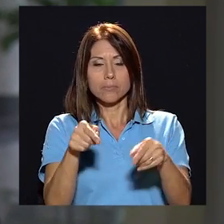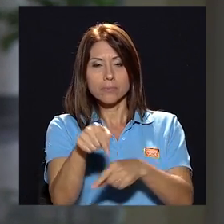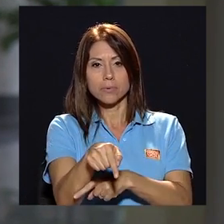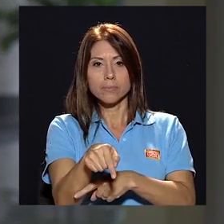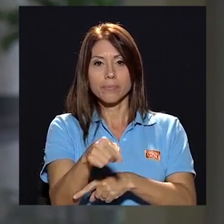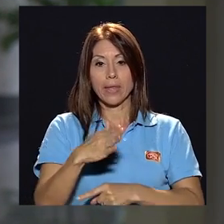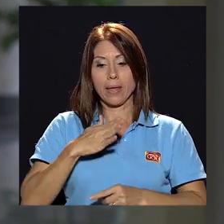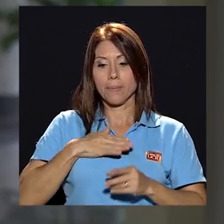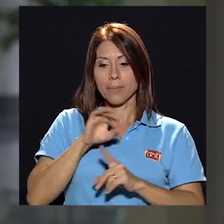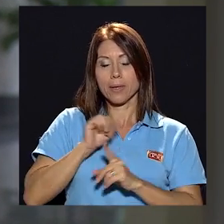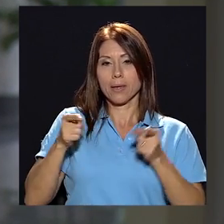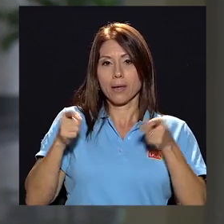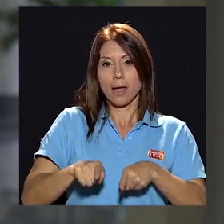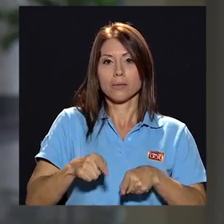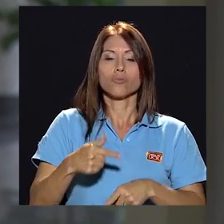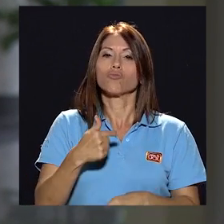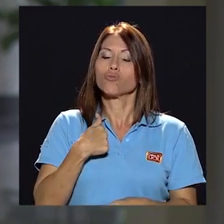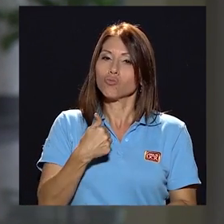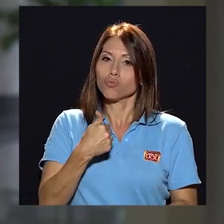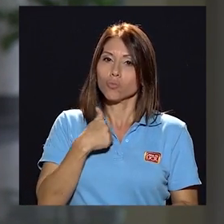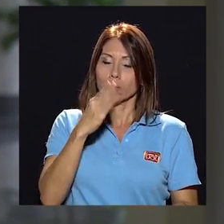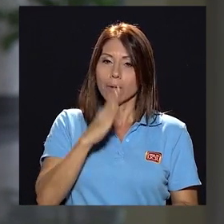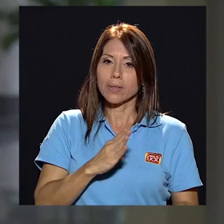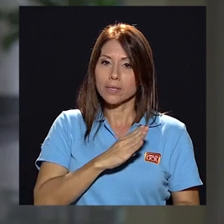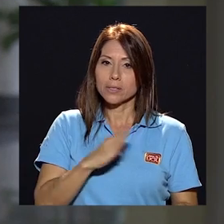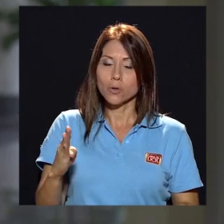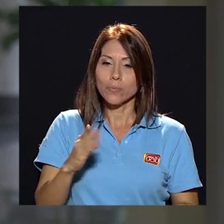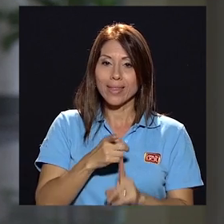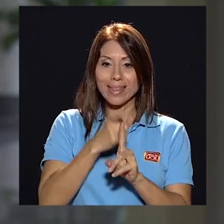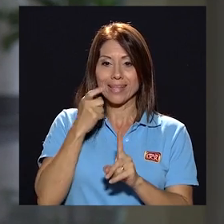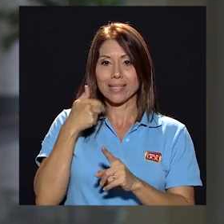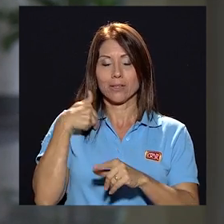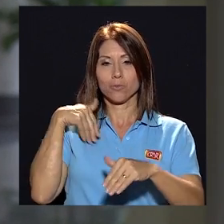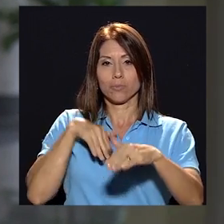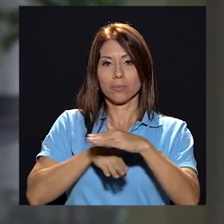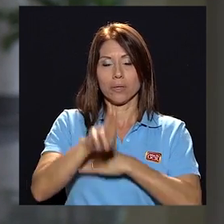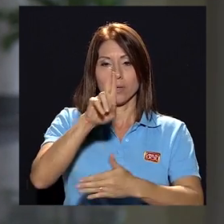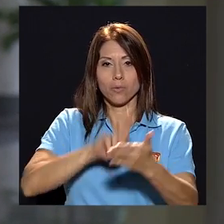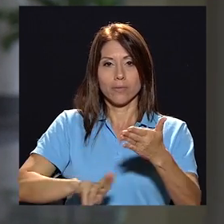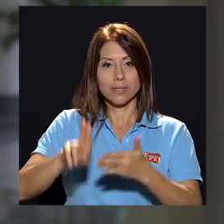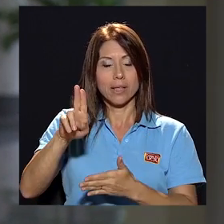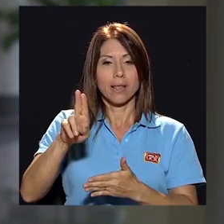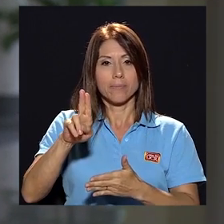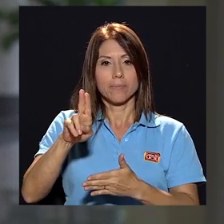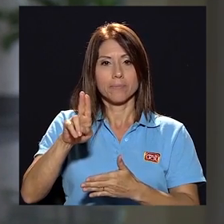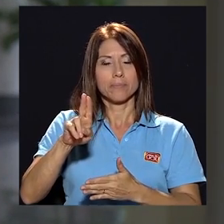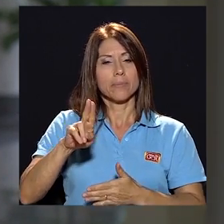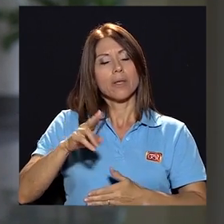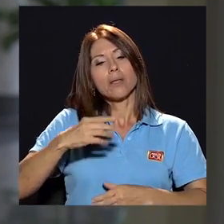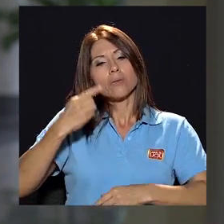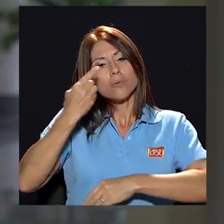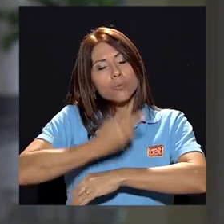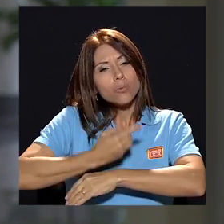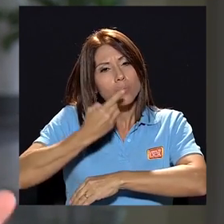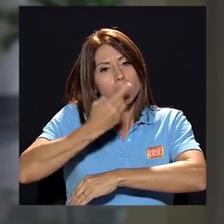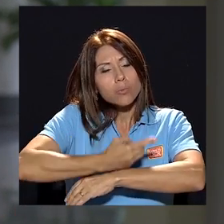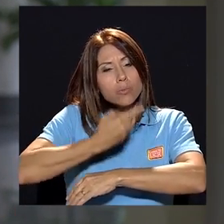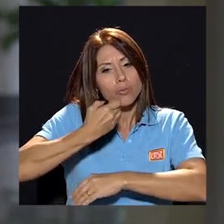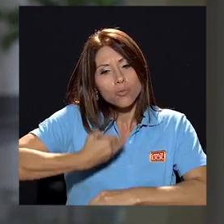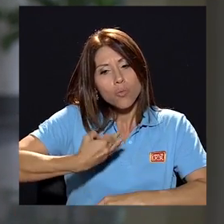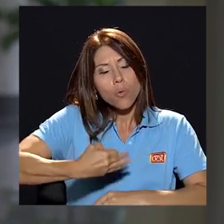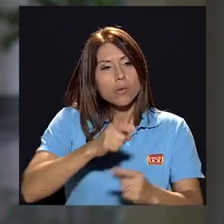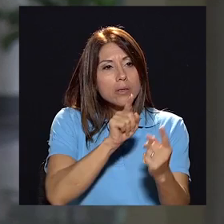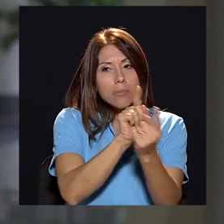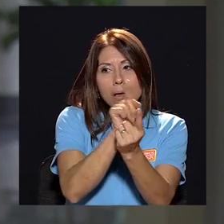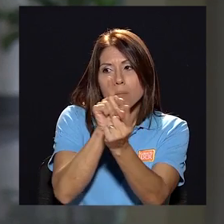seno de este en mi caso tuve la bendición que desde mi ingreso a la universidad el día a día de tratar